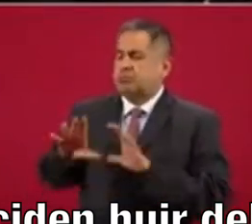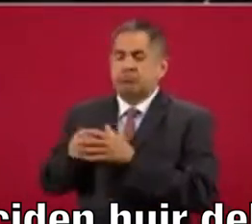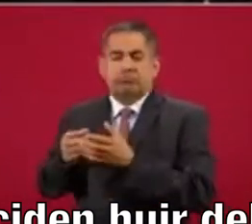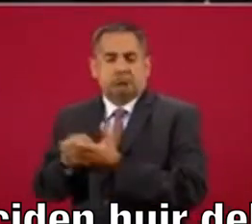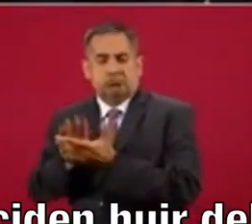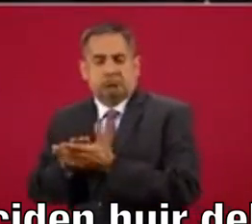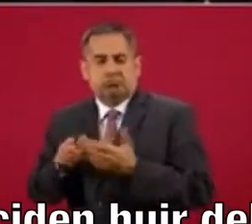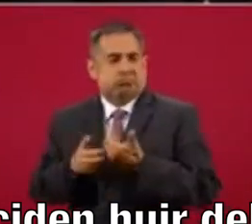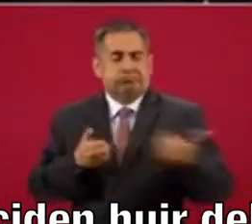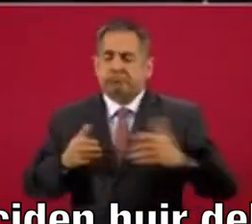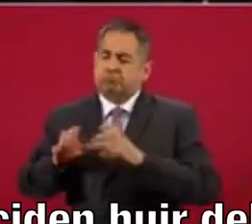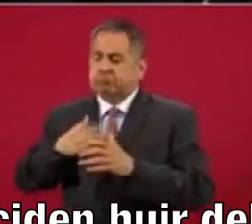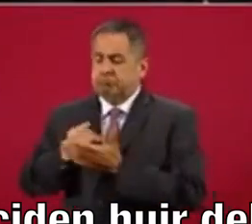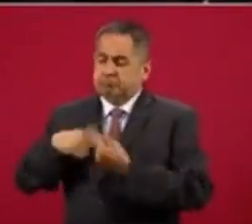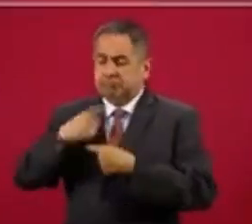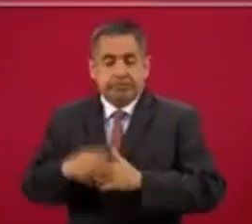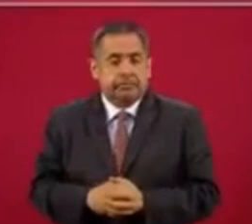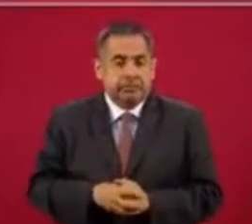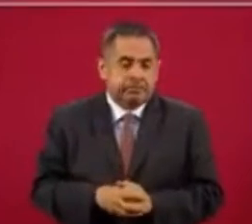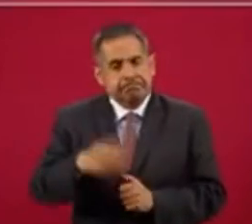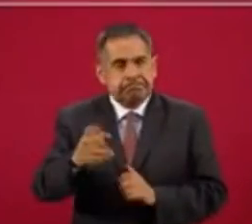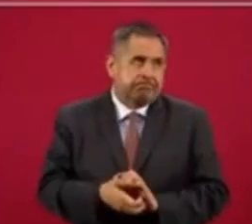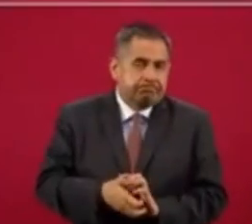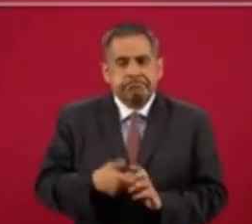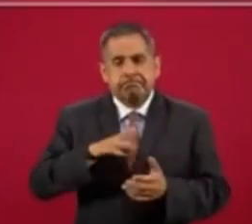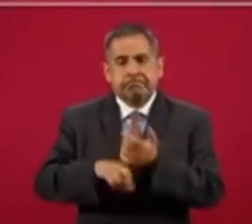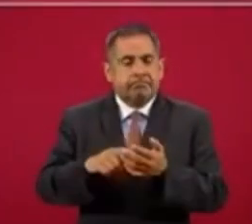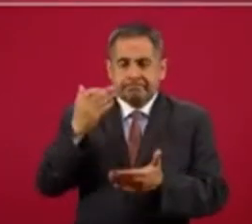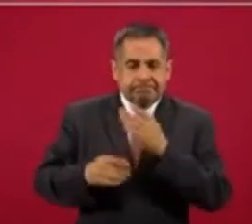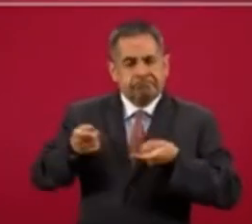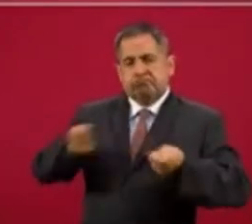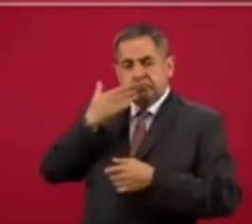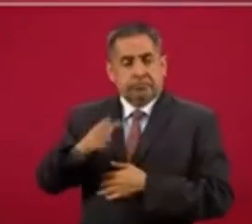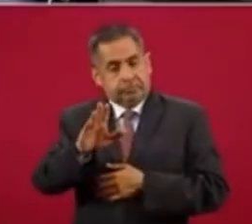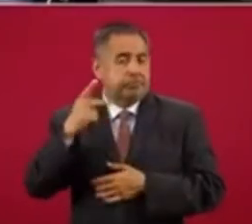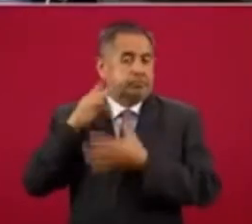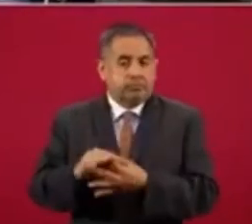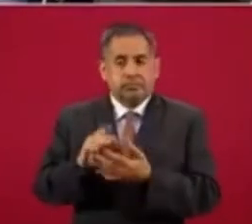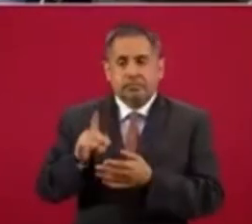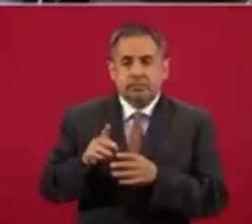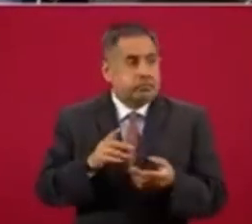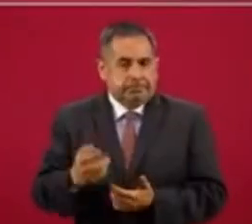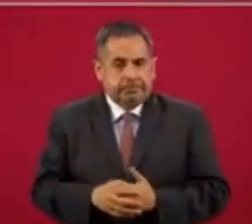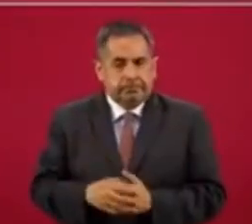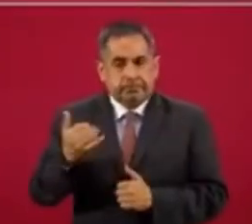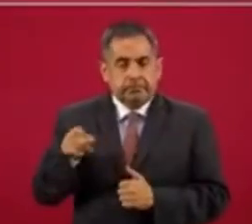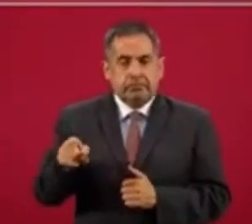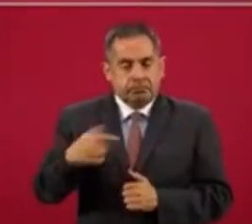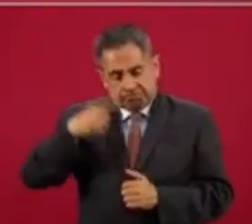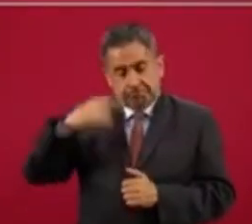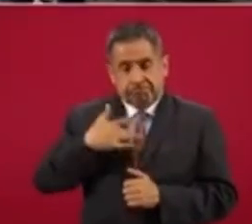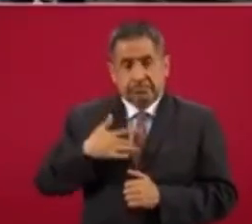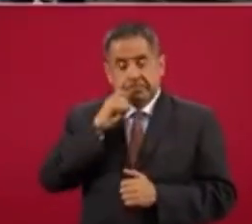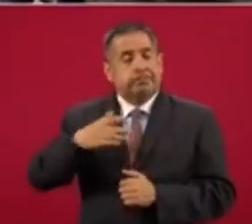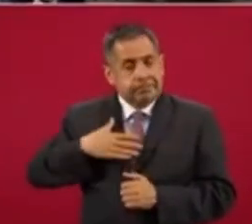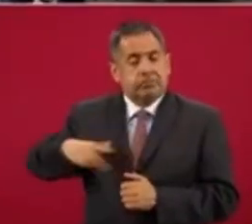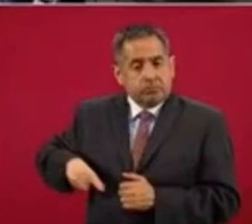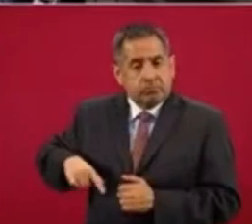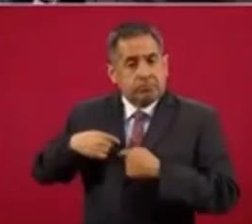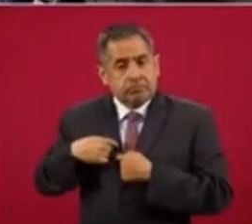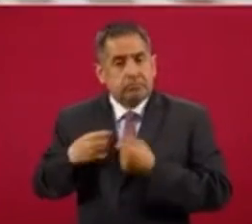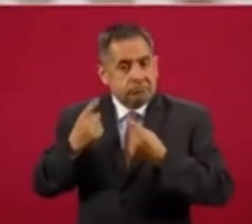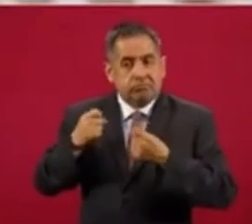deciden... Es que hubo un vacío de poder y en la política los vacíos se llenan. Y yo sostengo que las mismas autoridades,